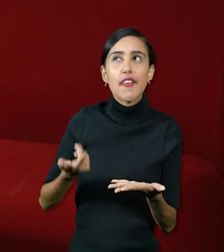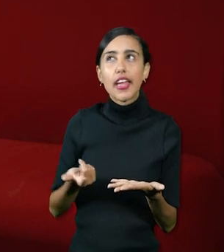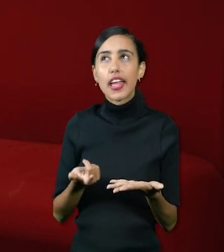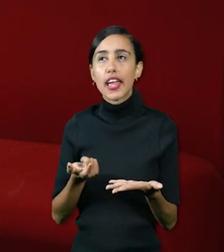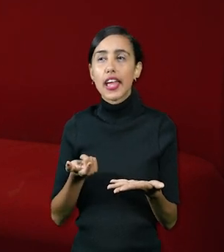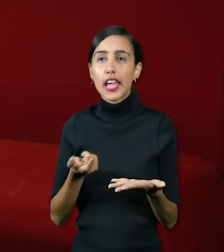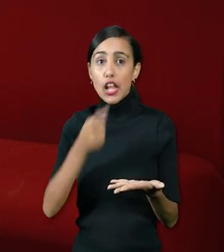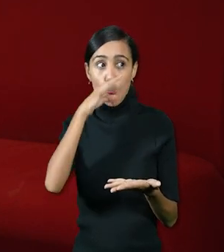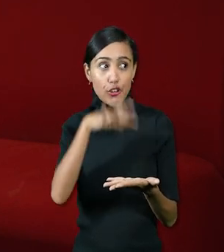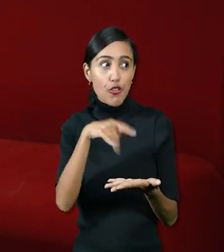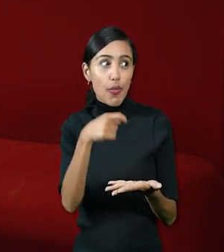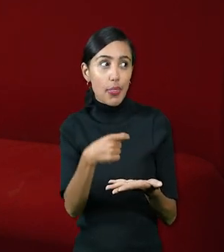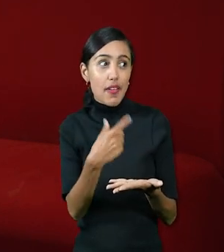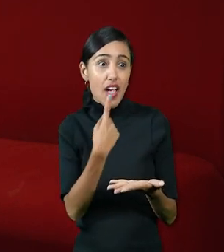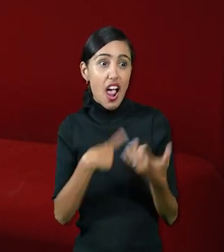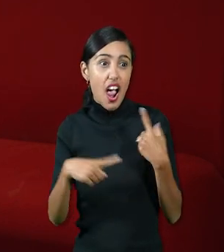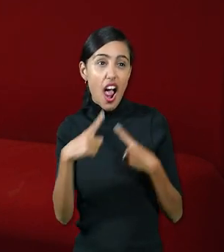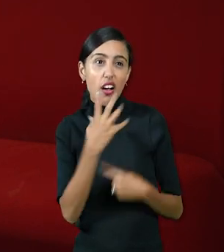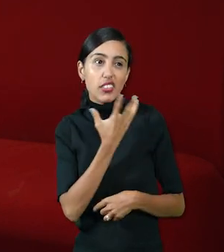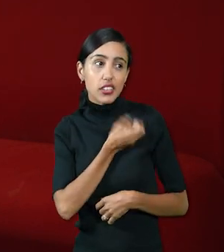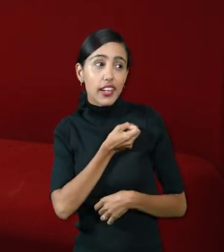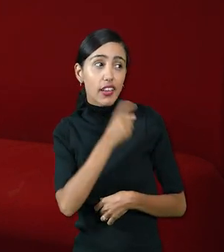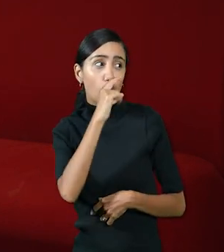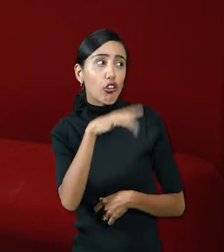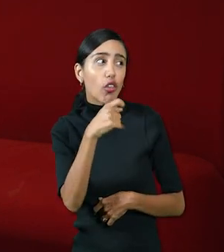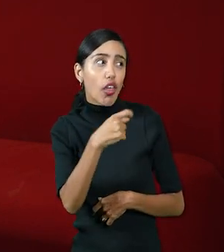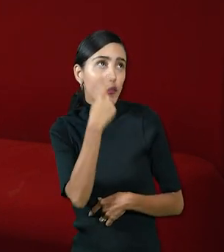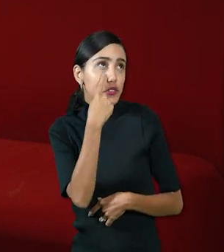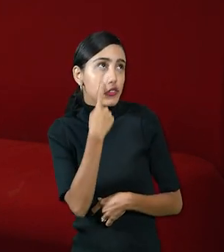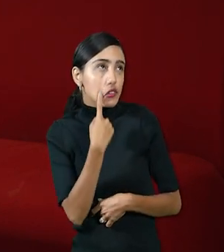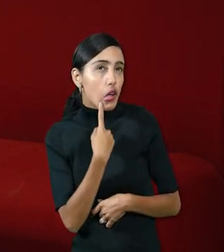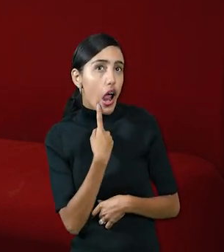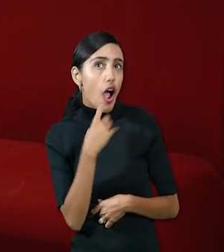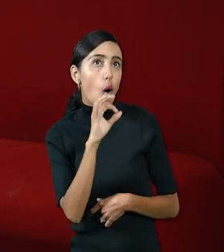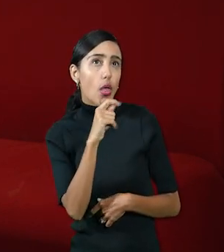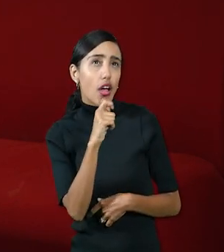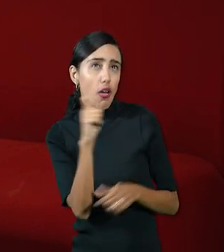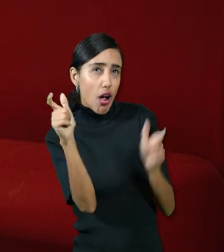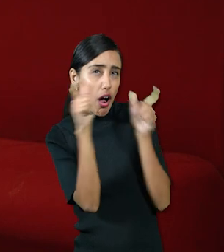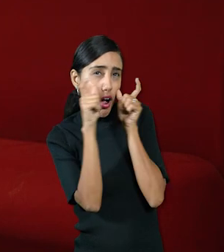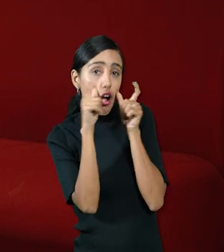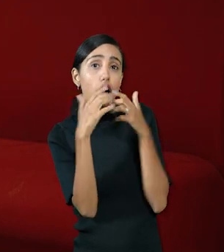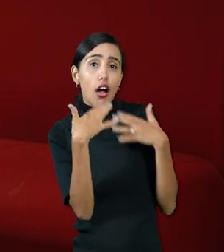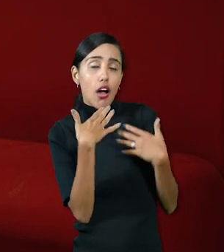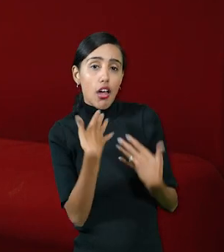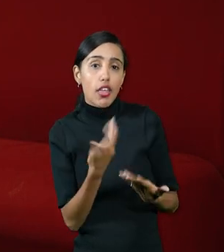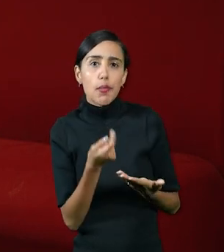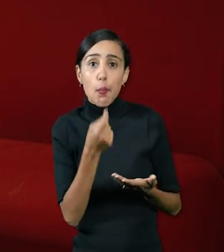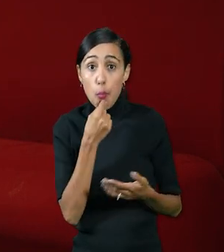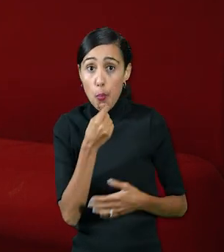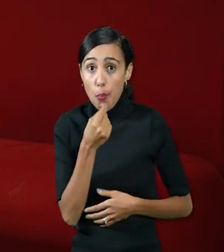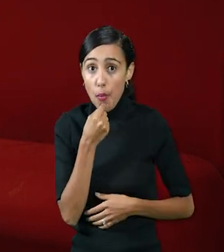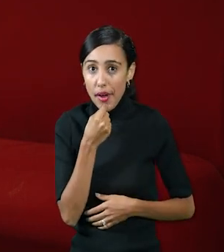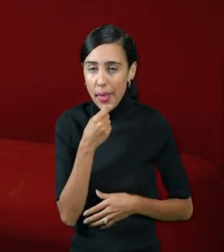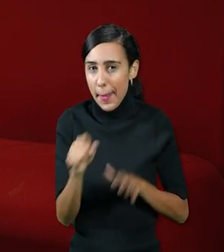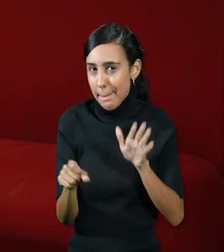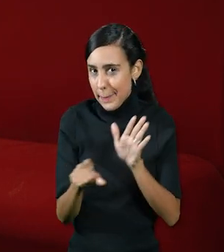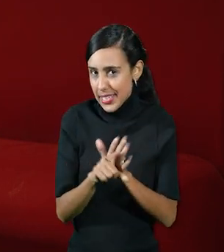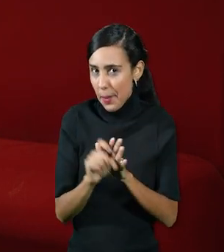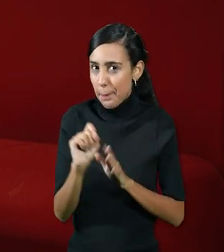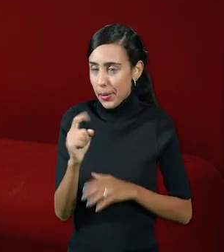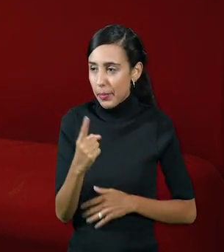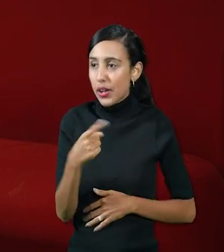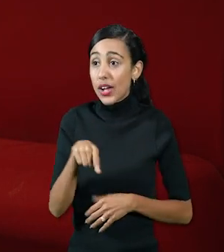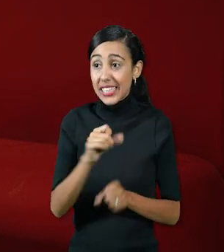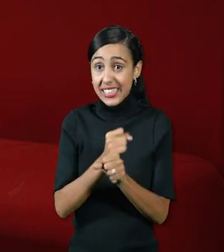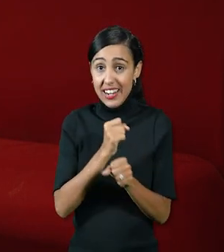a algo fuerte algo triste a una agresión puede ser útil empezar una improvisación donde